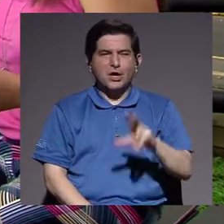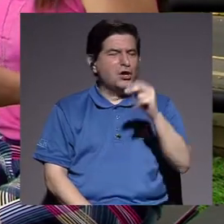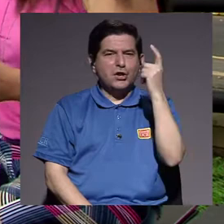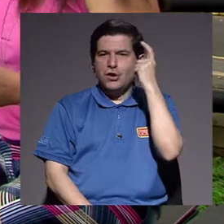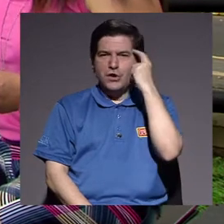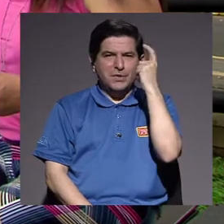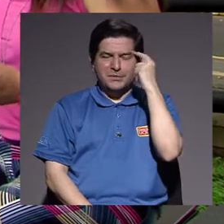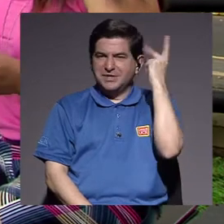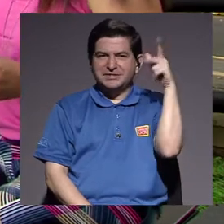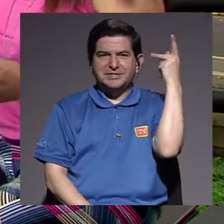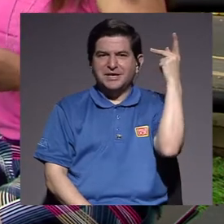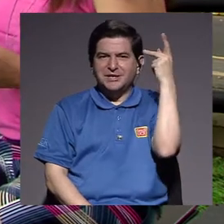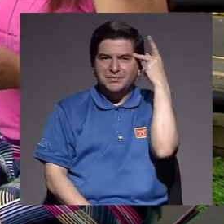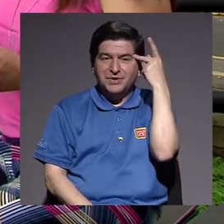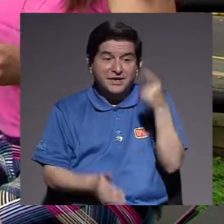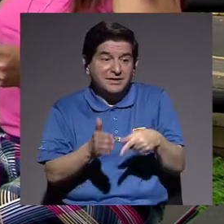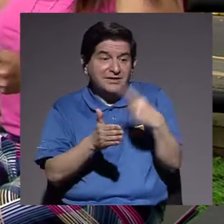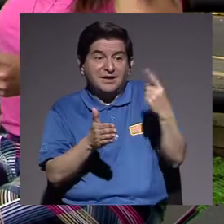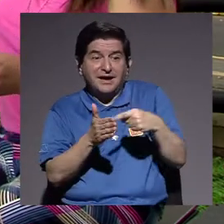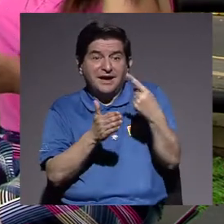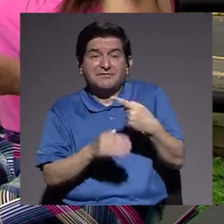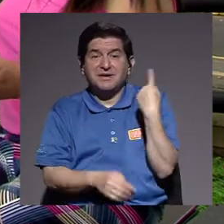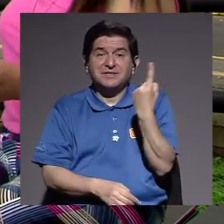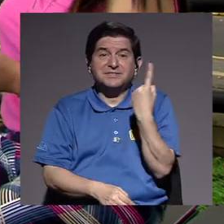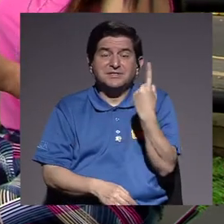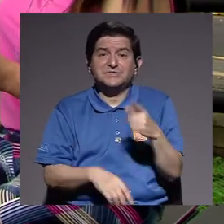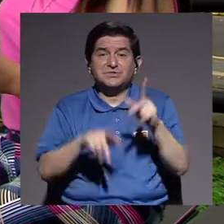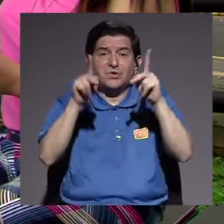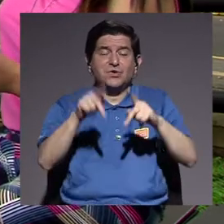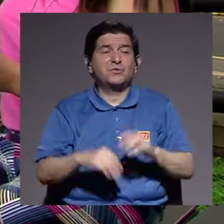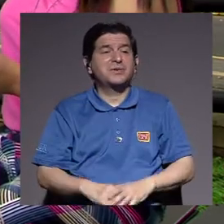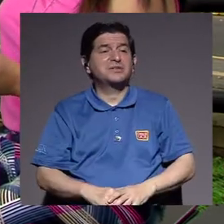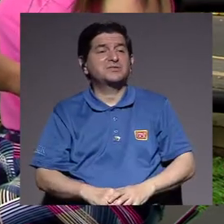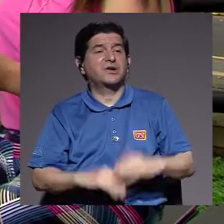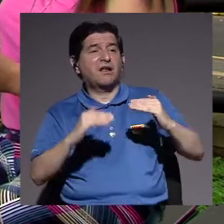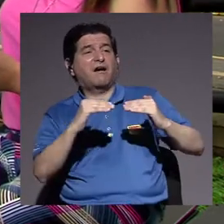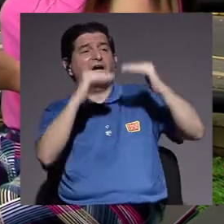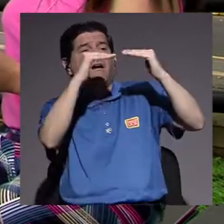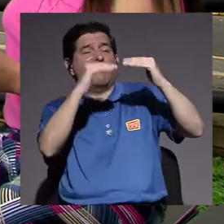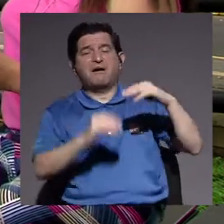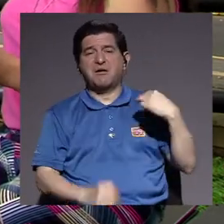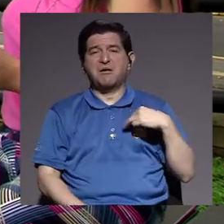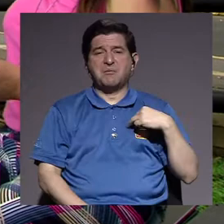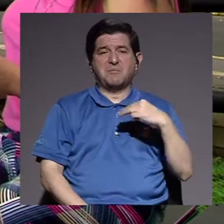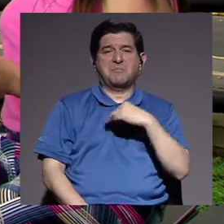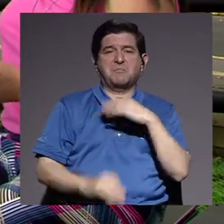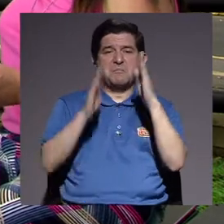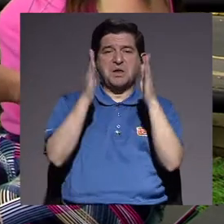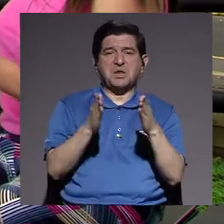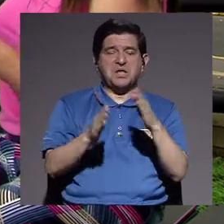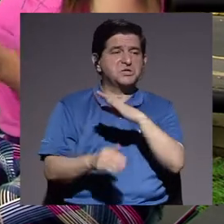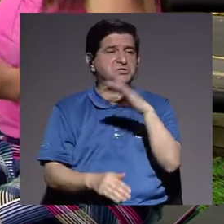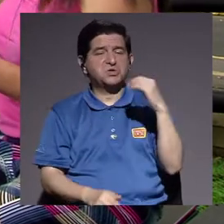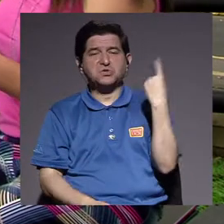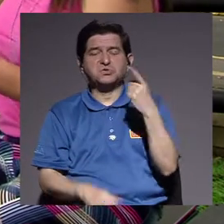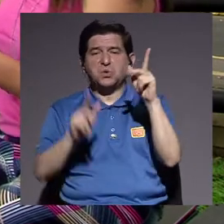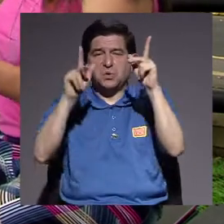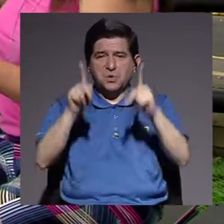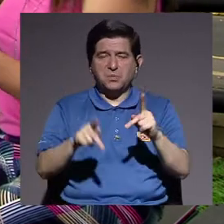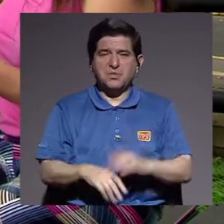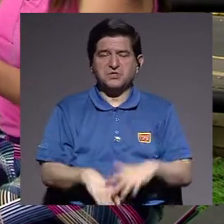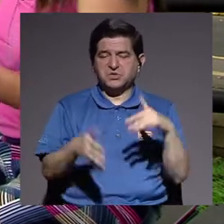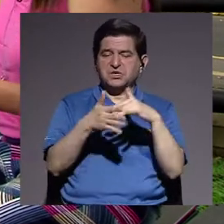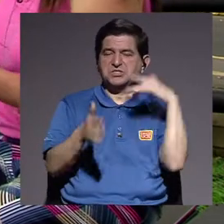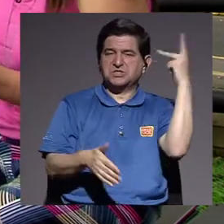debemos pensar que la política es que a veces, ¿verdad? La política es solo los que están allá y solo los ministros o solamente